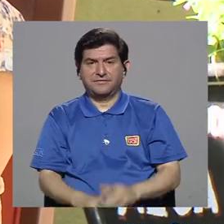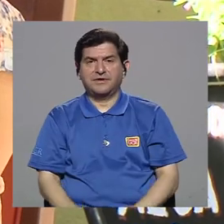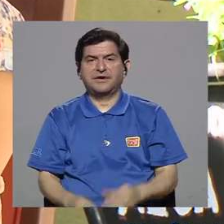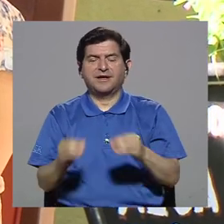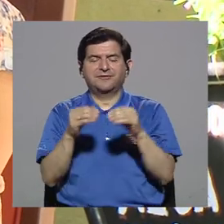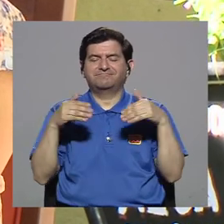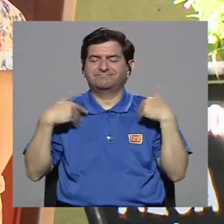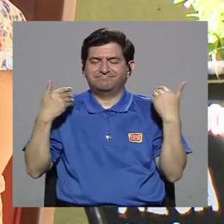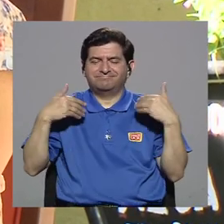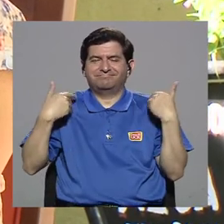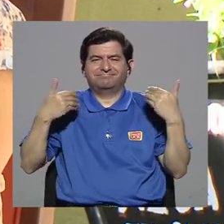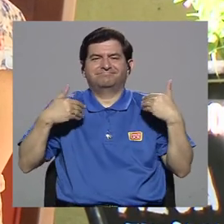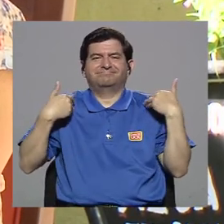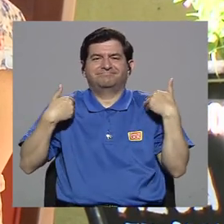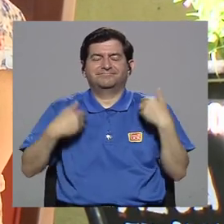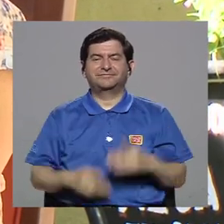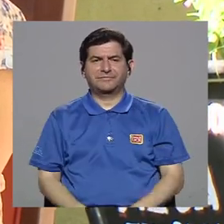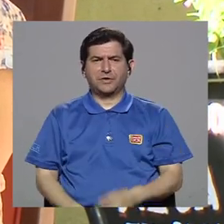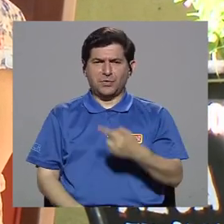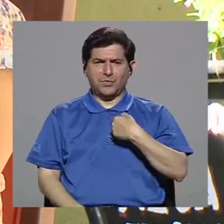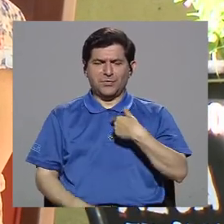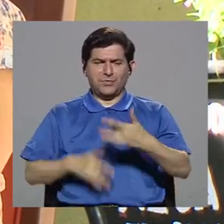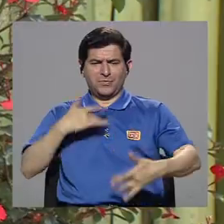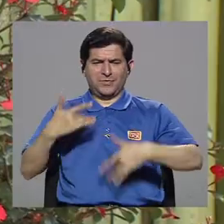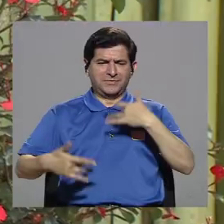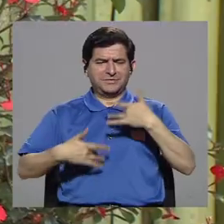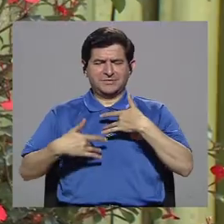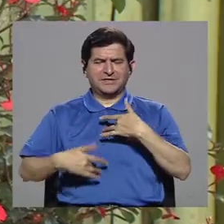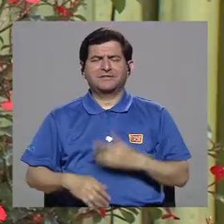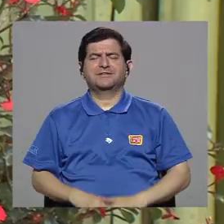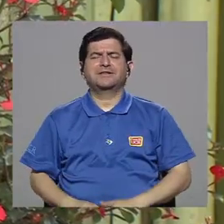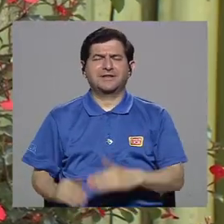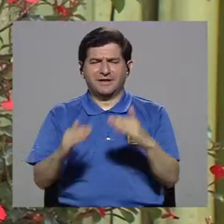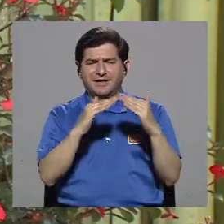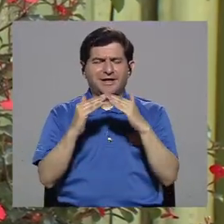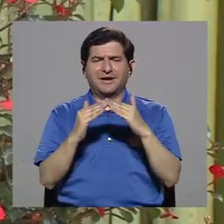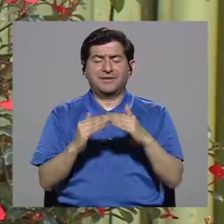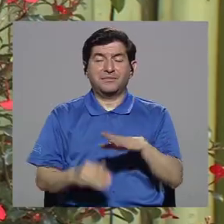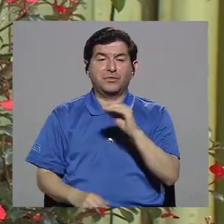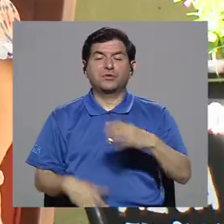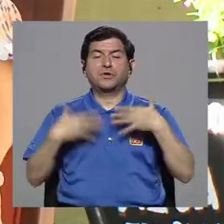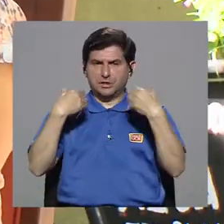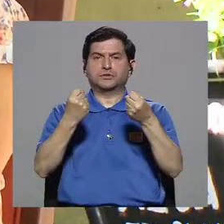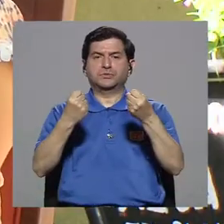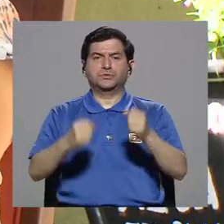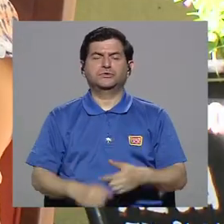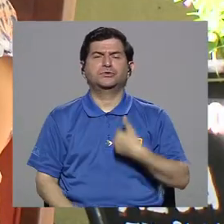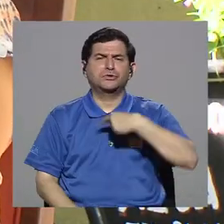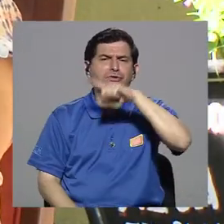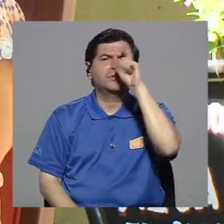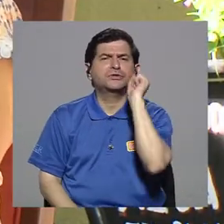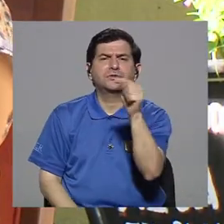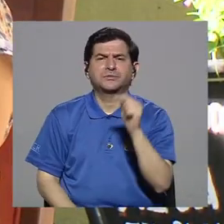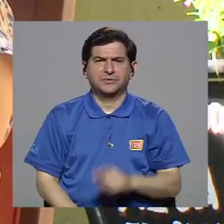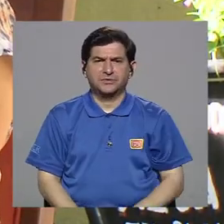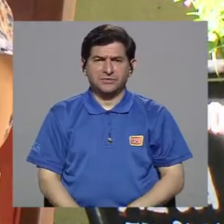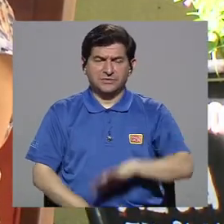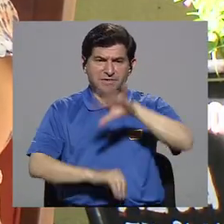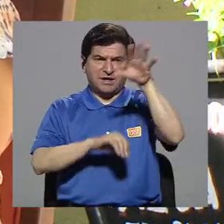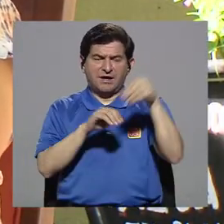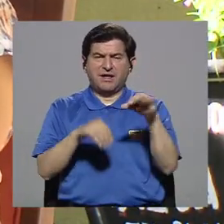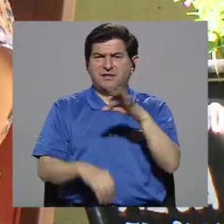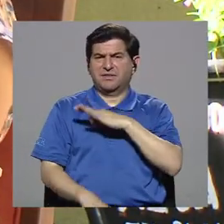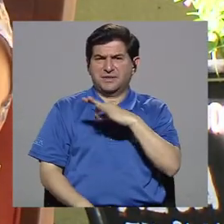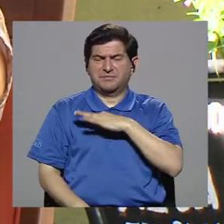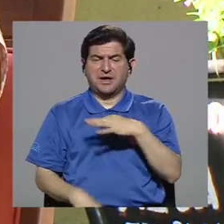con más felicidad, con más sentido de comunidad y con más salud. Entonces, sí, bueno, le iba a preguntar, además de estos